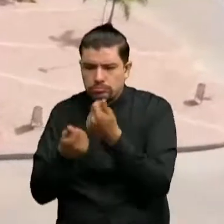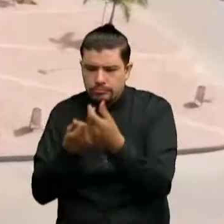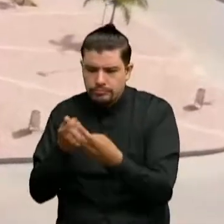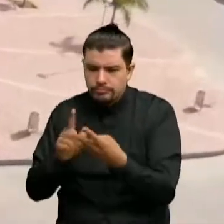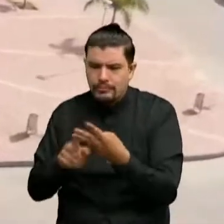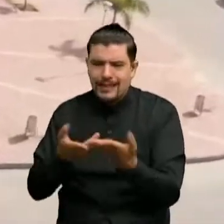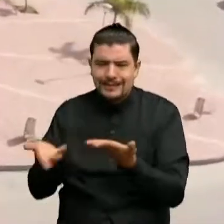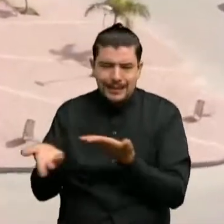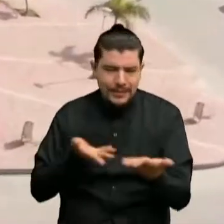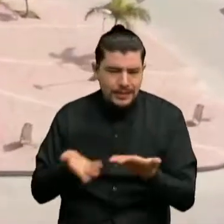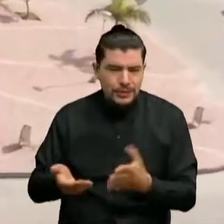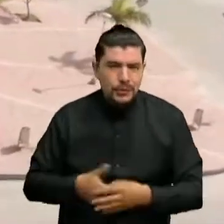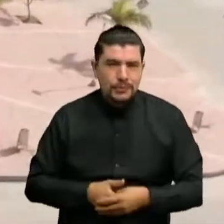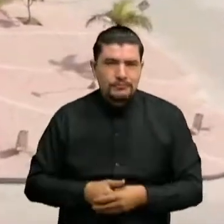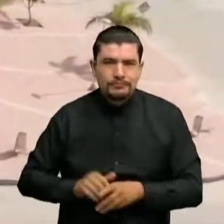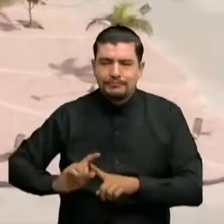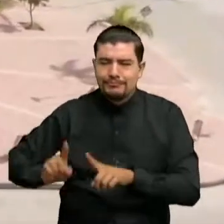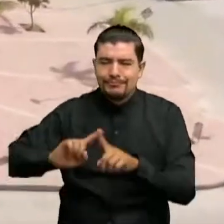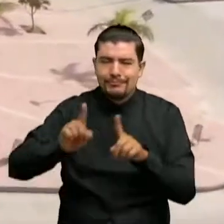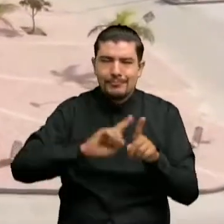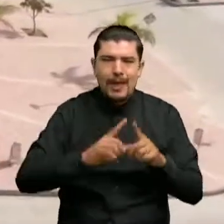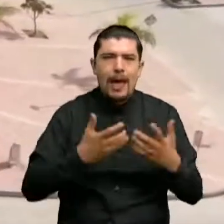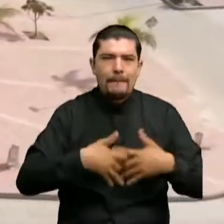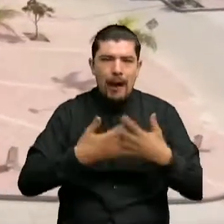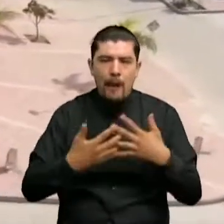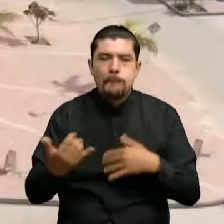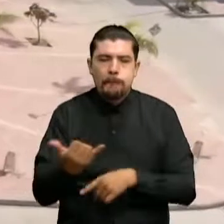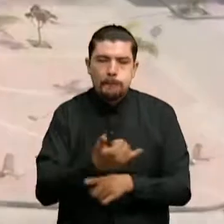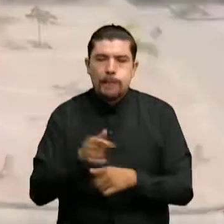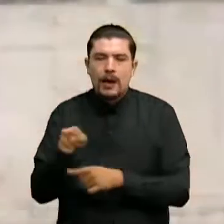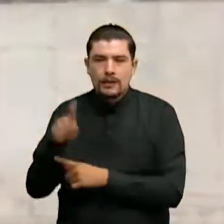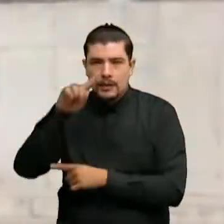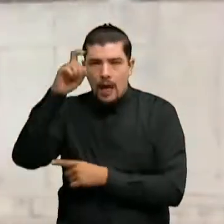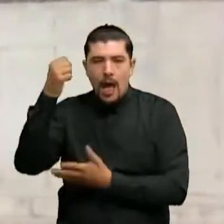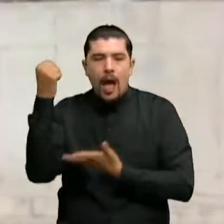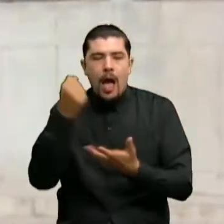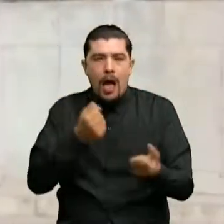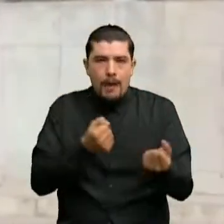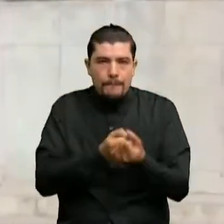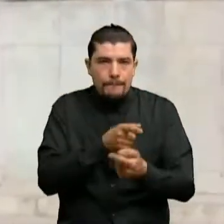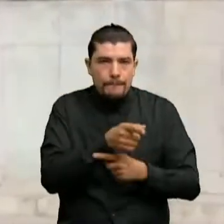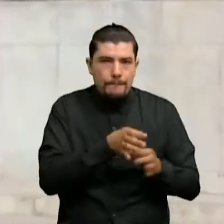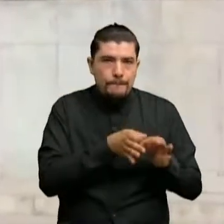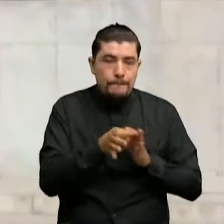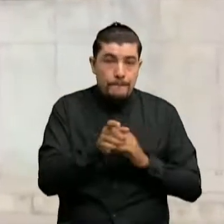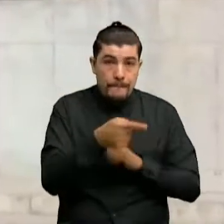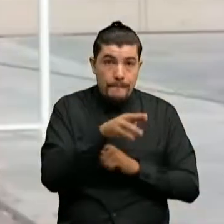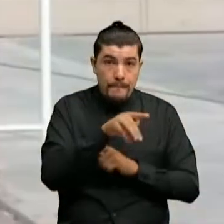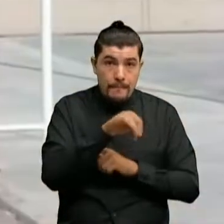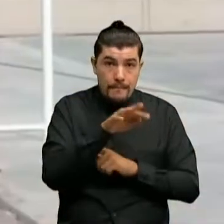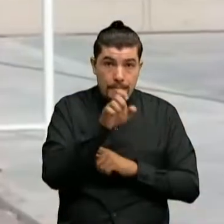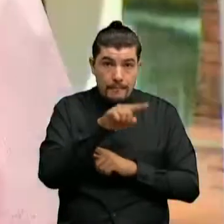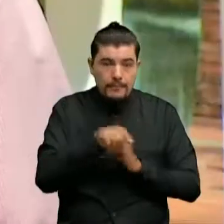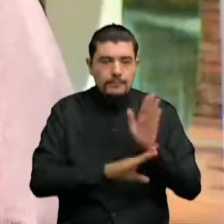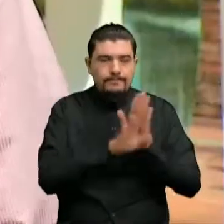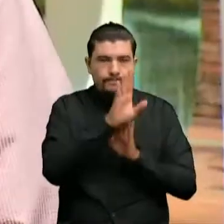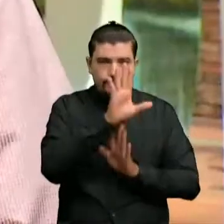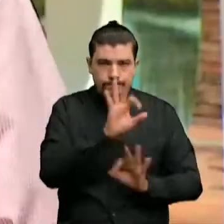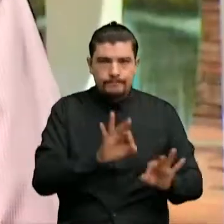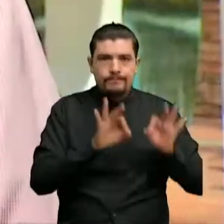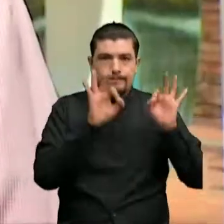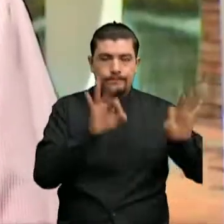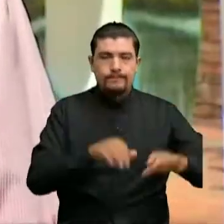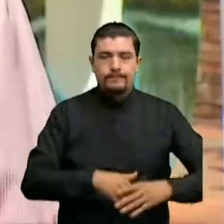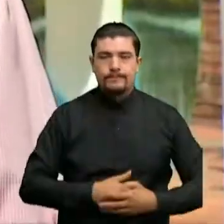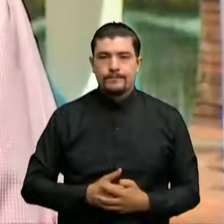servicios Cualquiera de esas propuestas que teníamos en el antiguo casco urbano Y que pueden establecerse de nuevo en